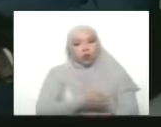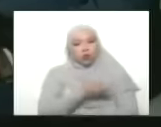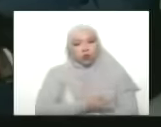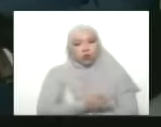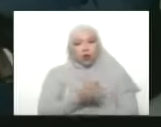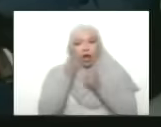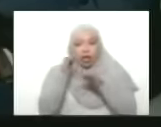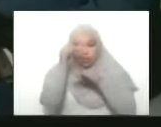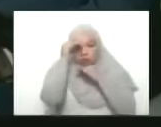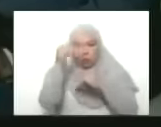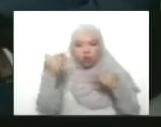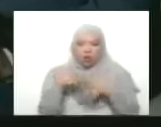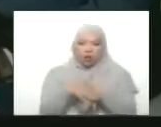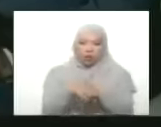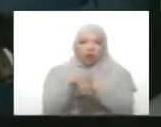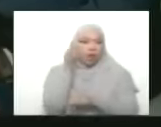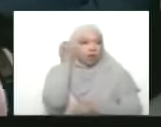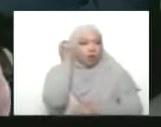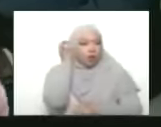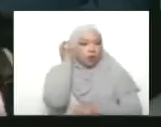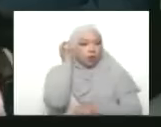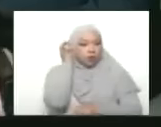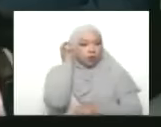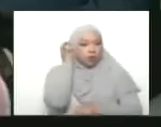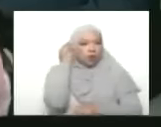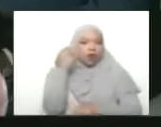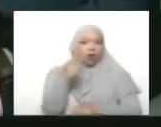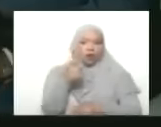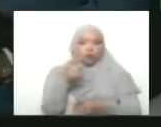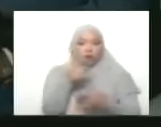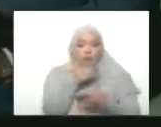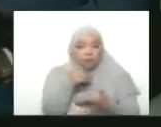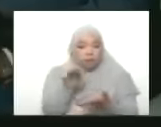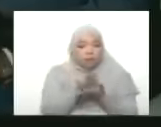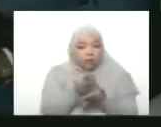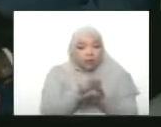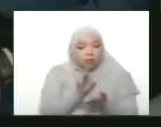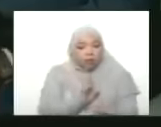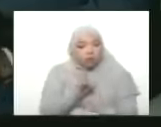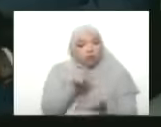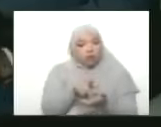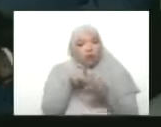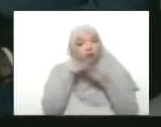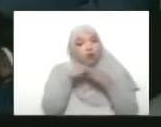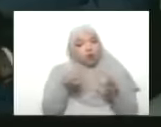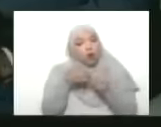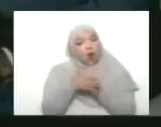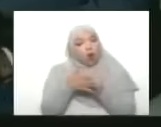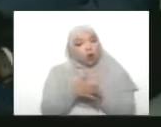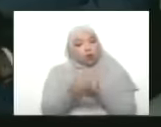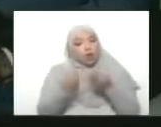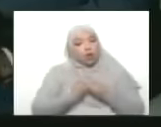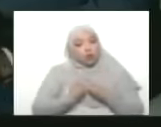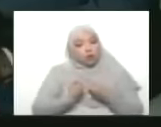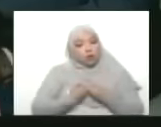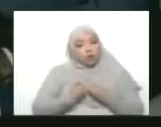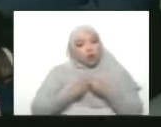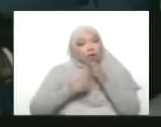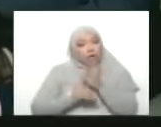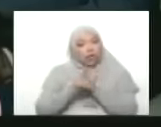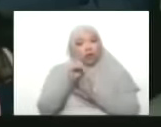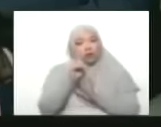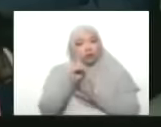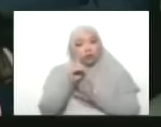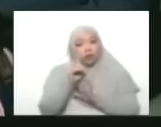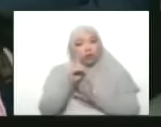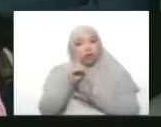que esta atención integral de la mujer y una mujer participativa en todo lo que tiene que ver con su vida con su desarrollo